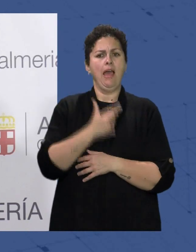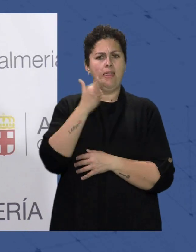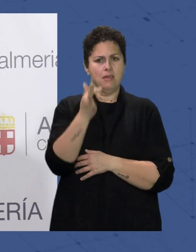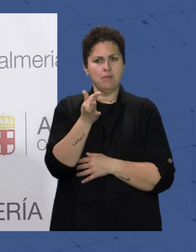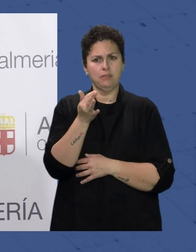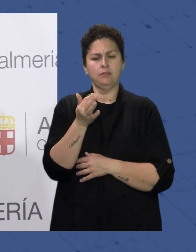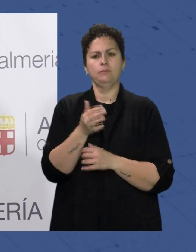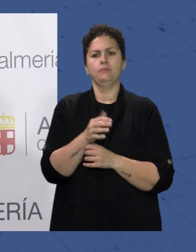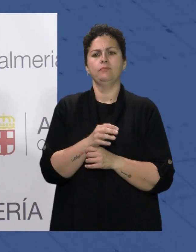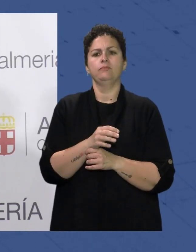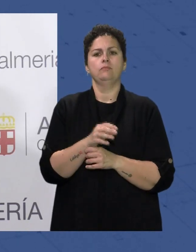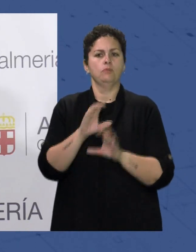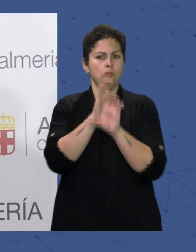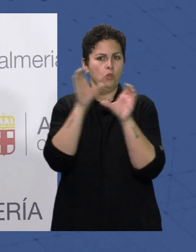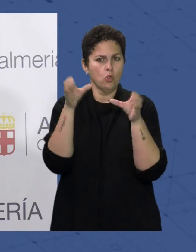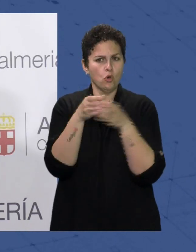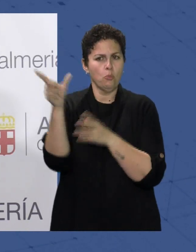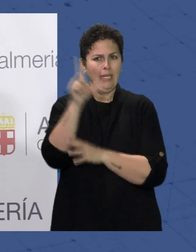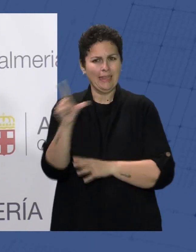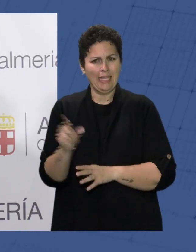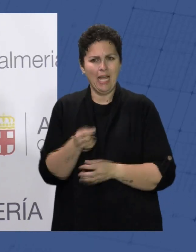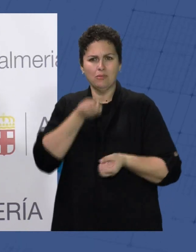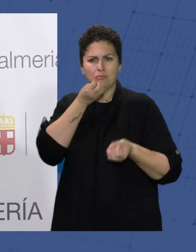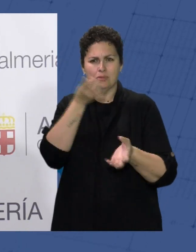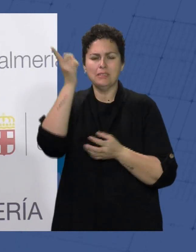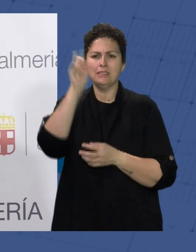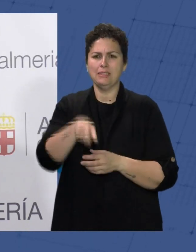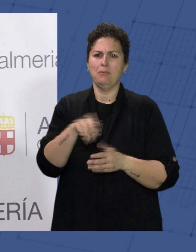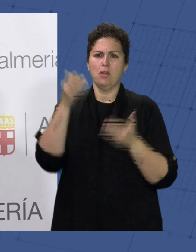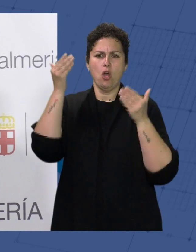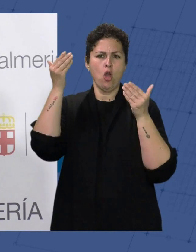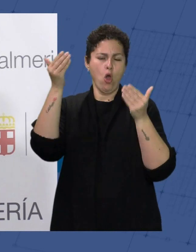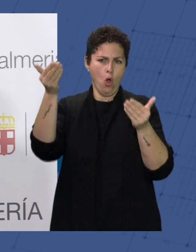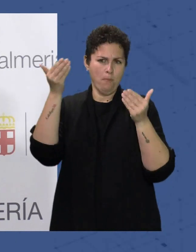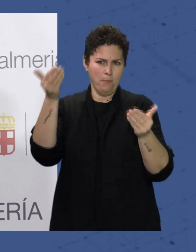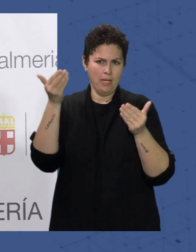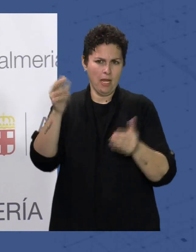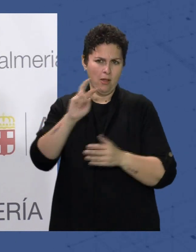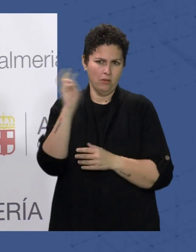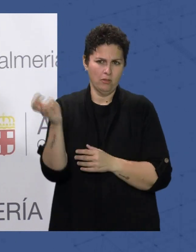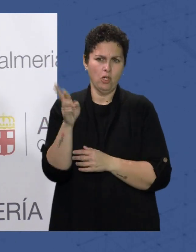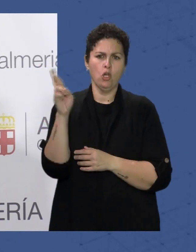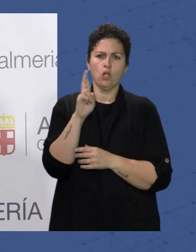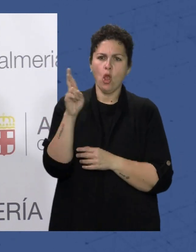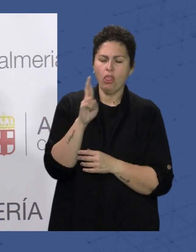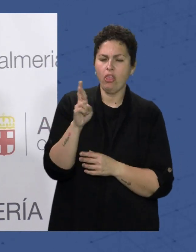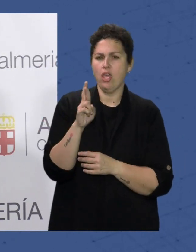Boce Spirituale O el tradicional homenaje A la Saeta Con Ezequiel Benítez Rocío Segura Antonia López Alcante Y la